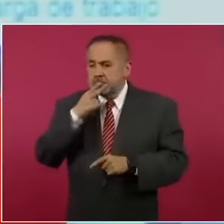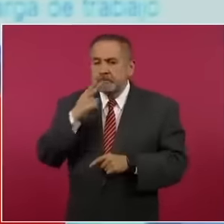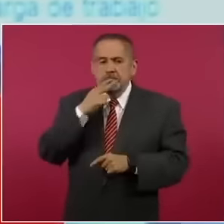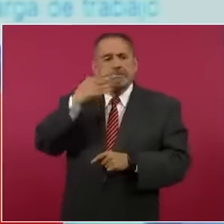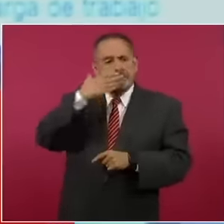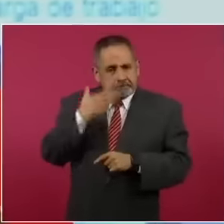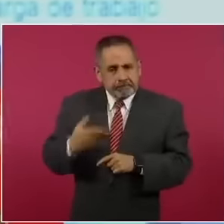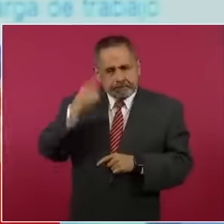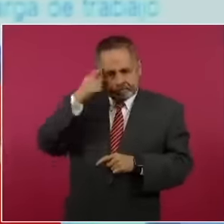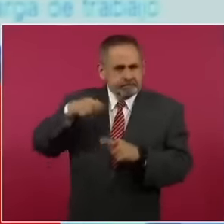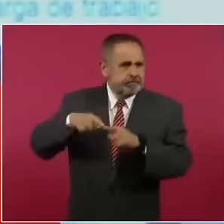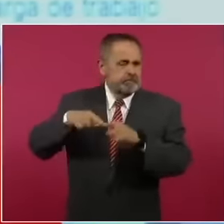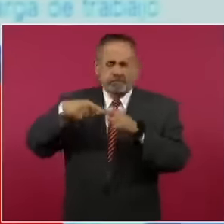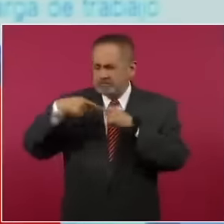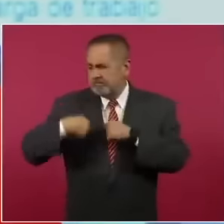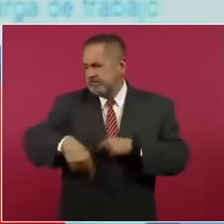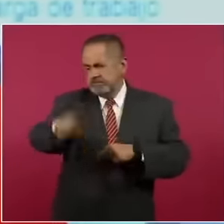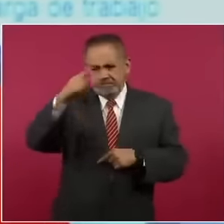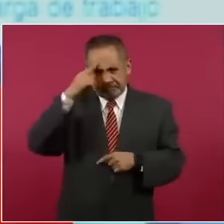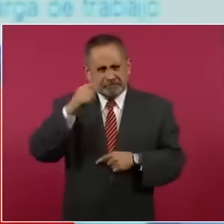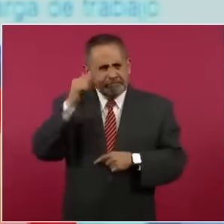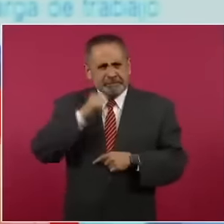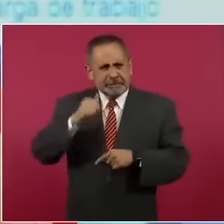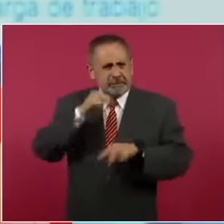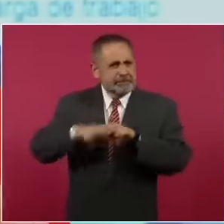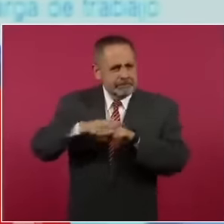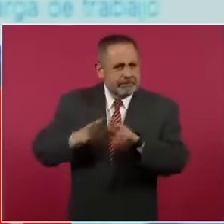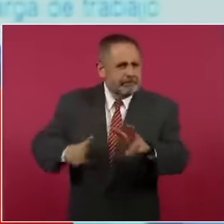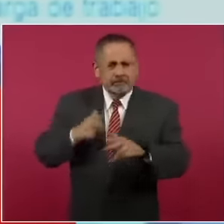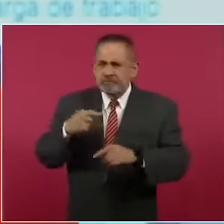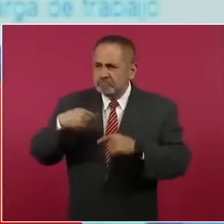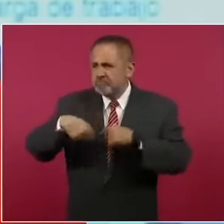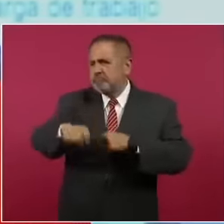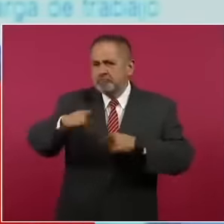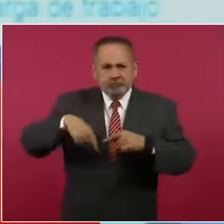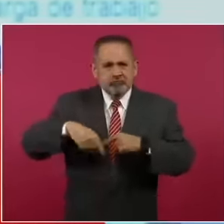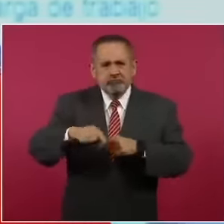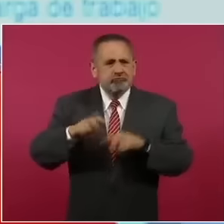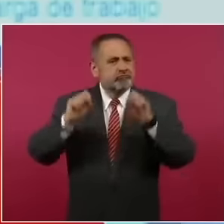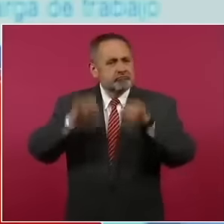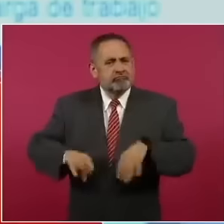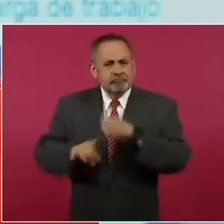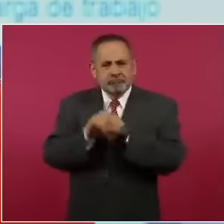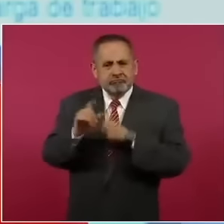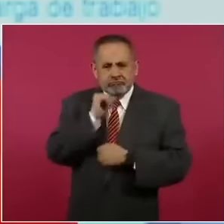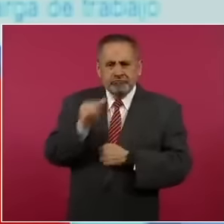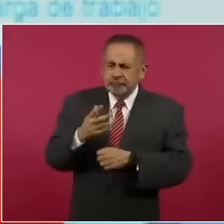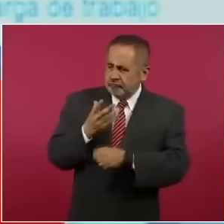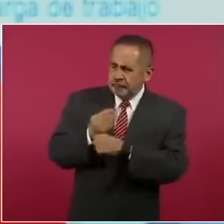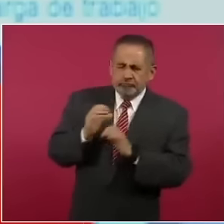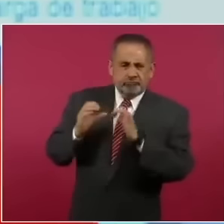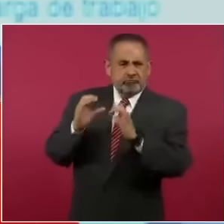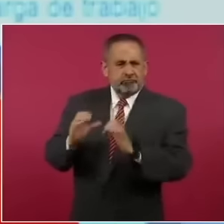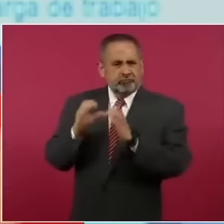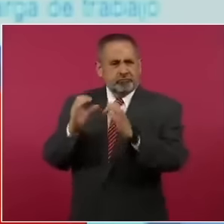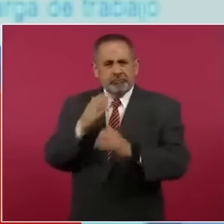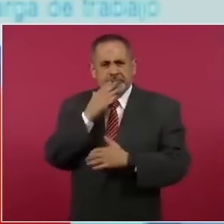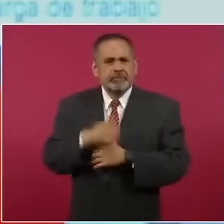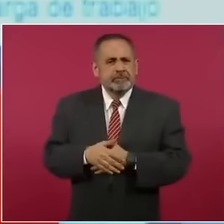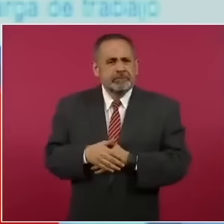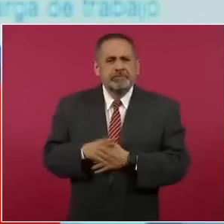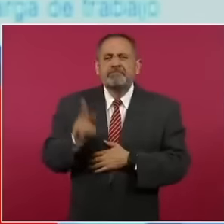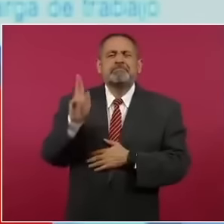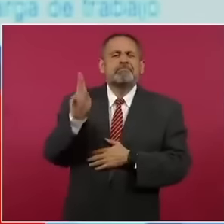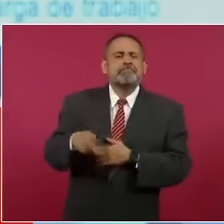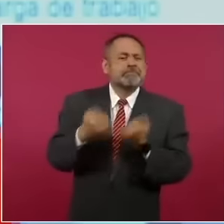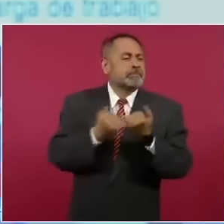¿Para qué? Para que el tren sea cada vez más eficiente, no tengamos ningún problema y se mantenga en la mejor condición, como si fuera a